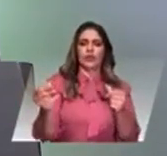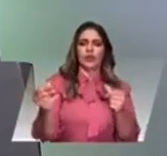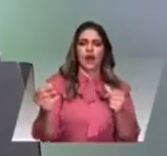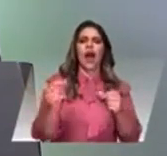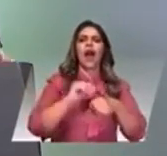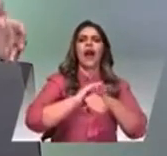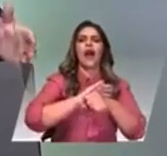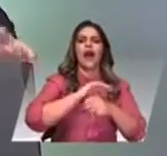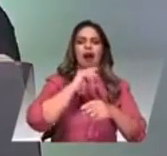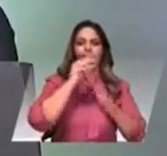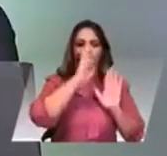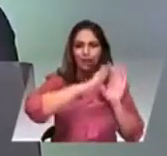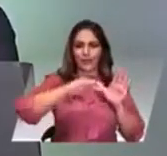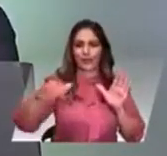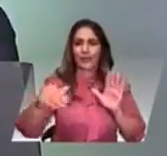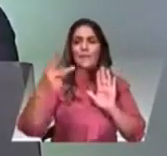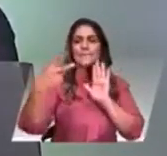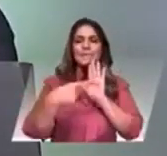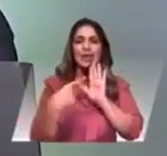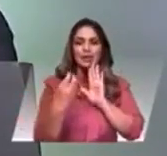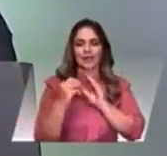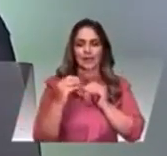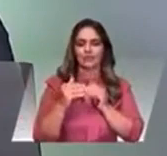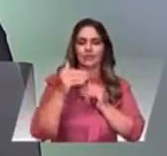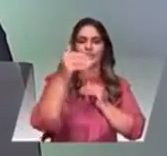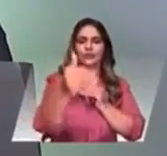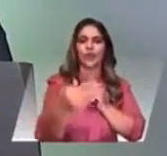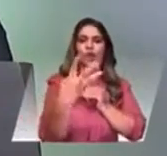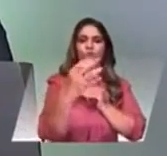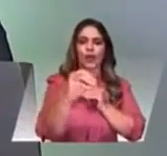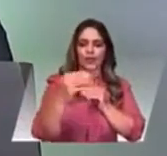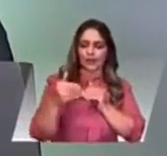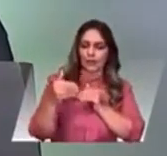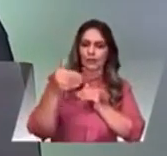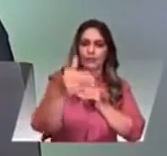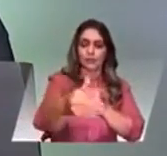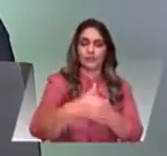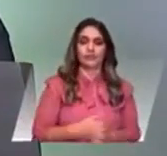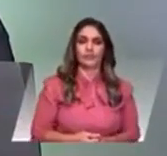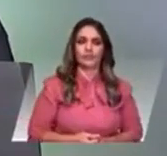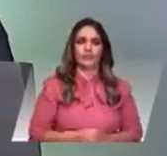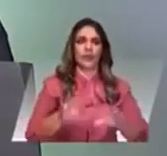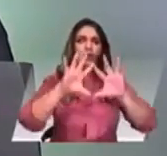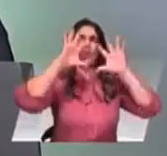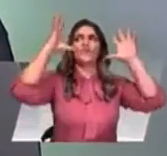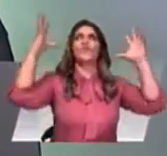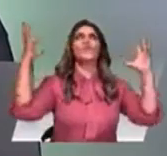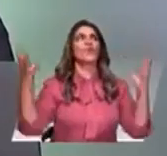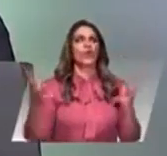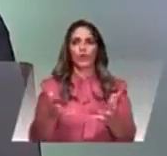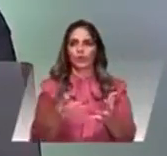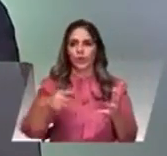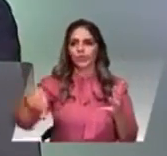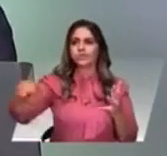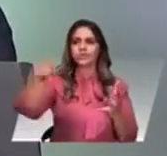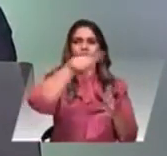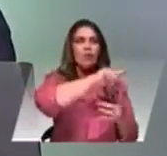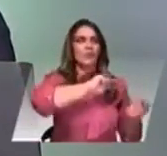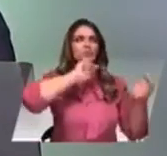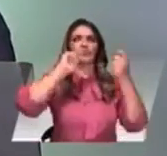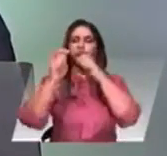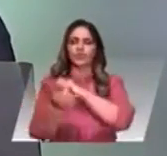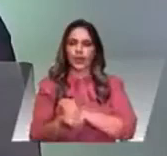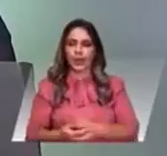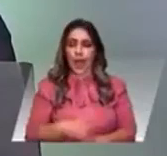El mundo está viviendo una época de cambio y transformación, Antioquia aún más. Las autopistas 4G,